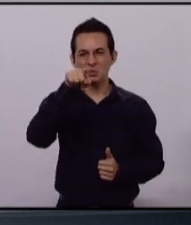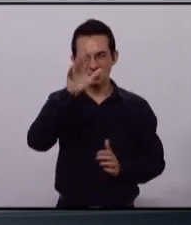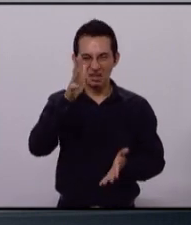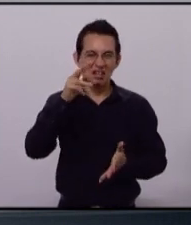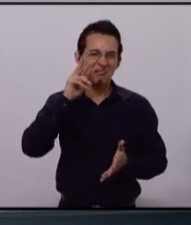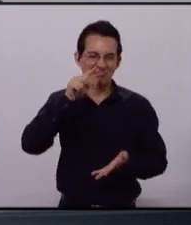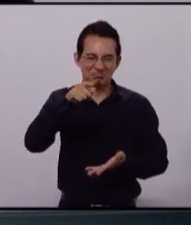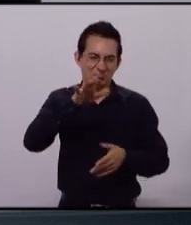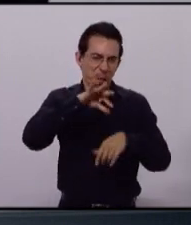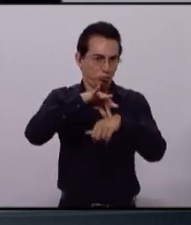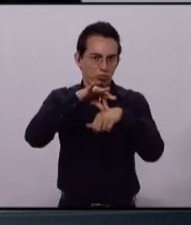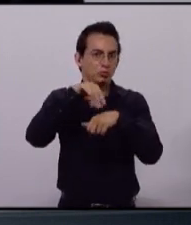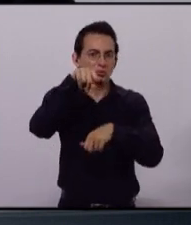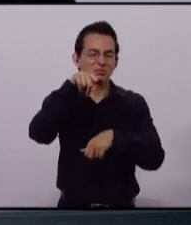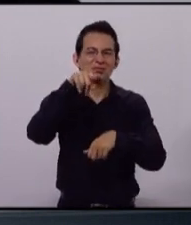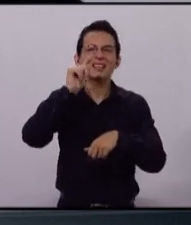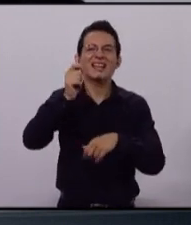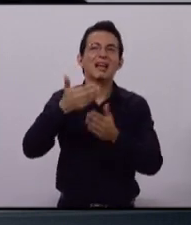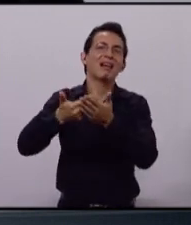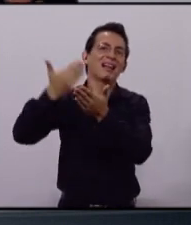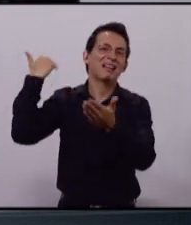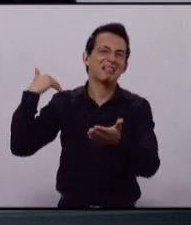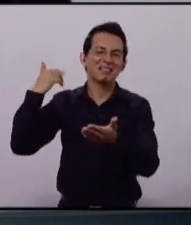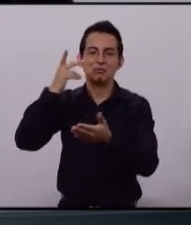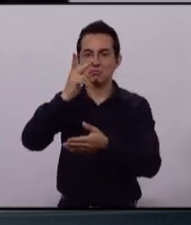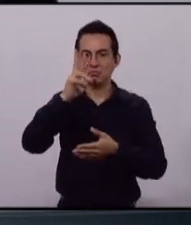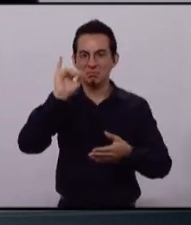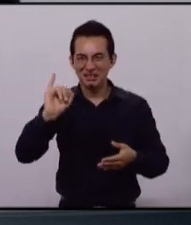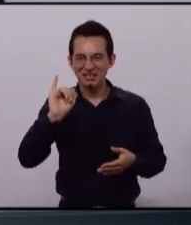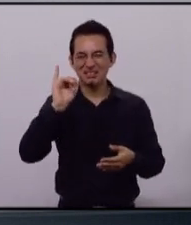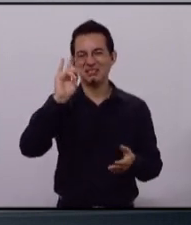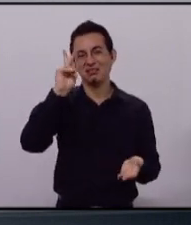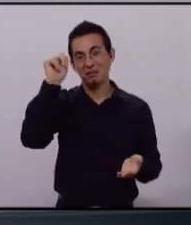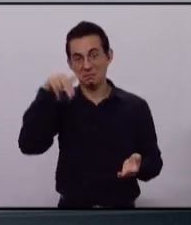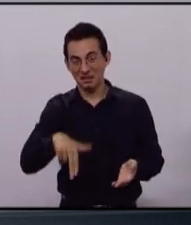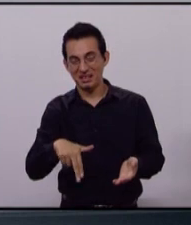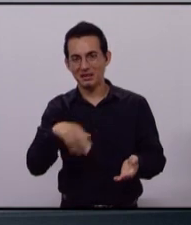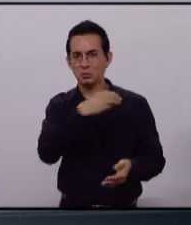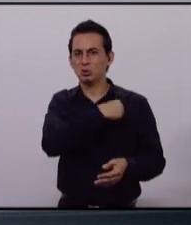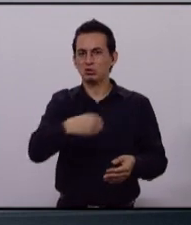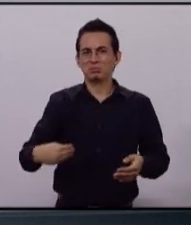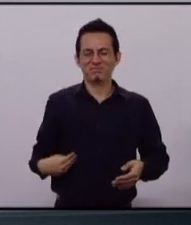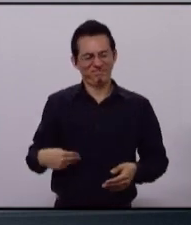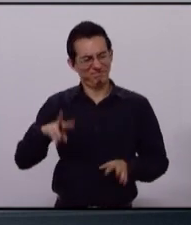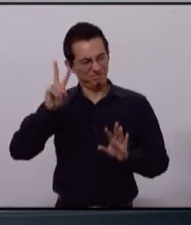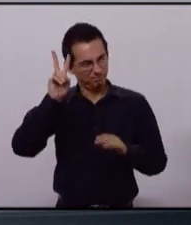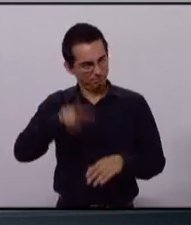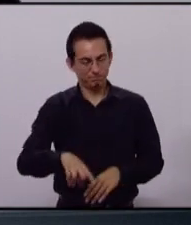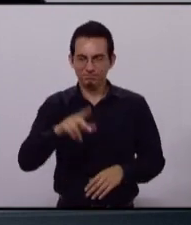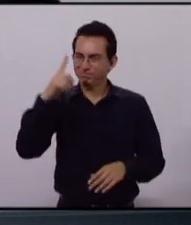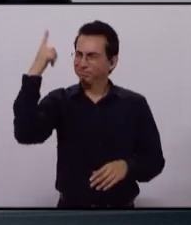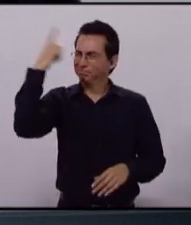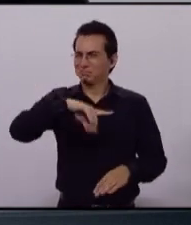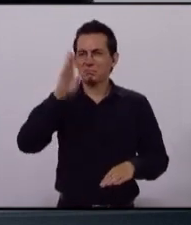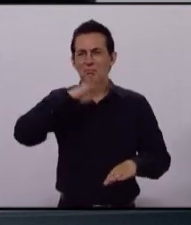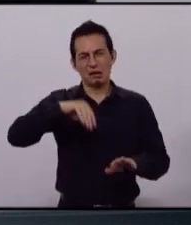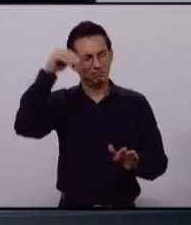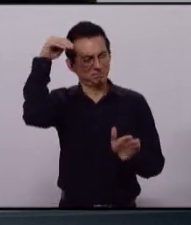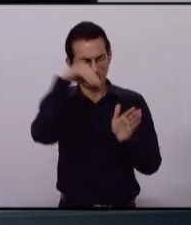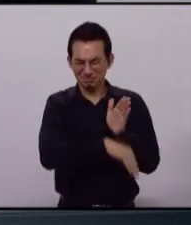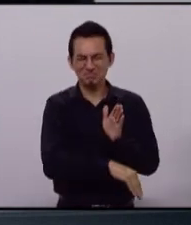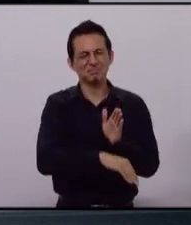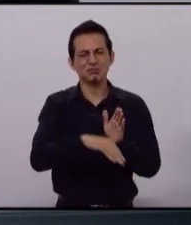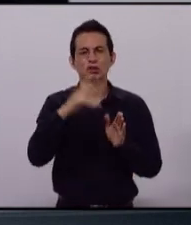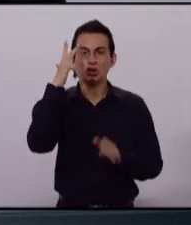han fallado los partidos que han estado en el gobierno. El PRI y el PAN tienen el municipio en un estado escandaloso. En los últimos